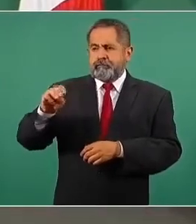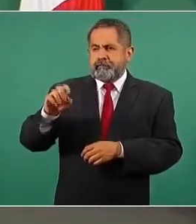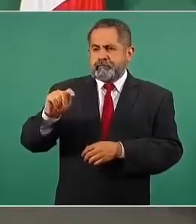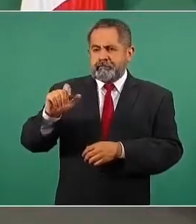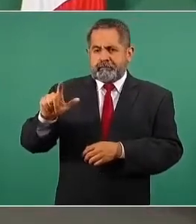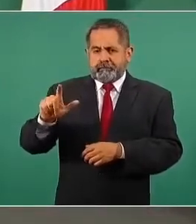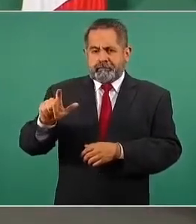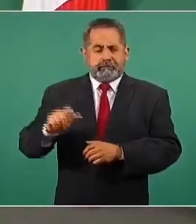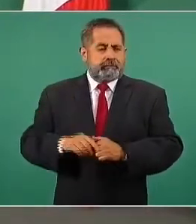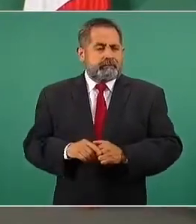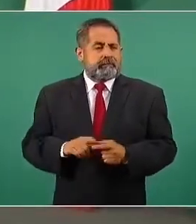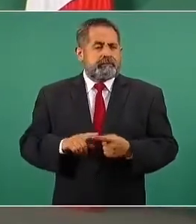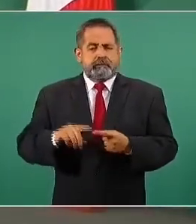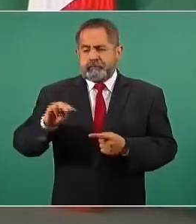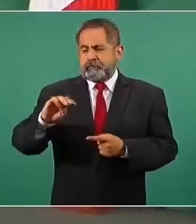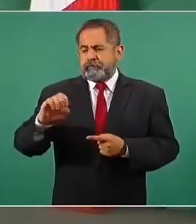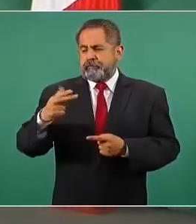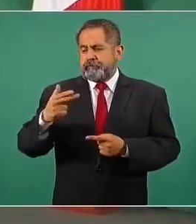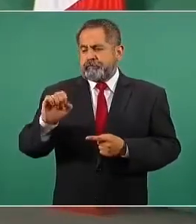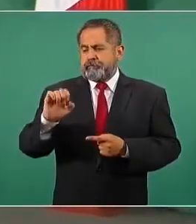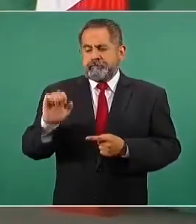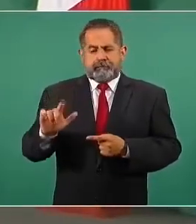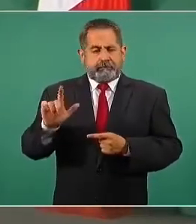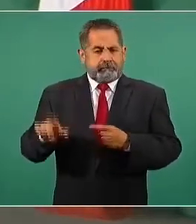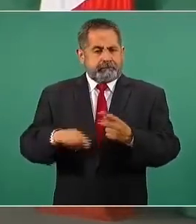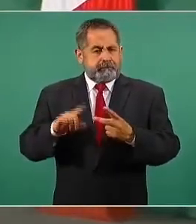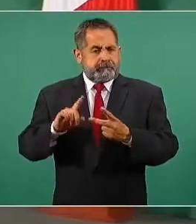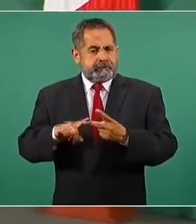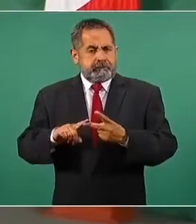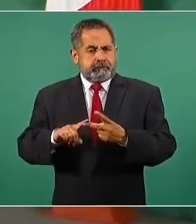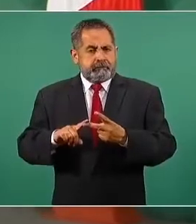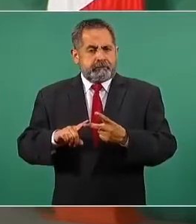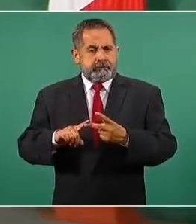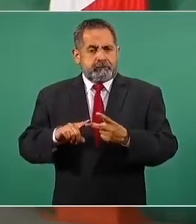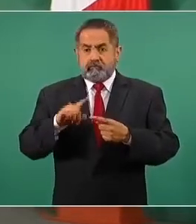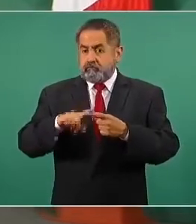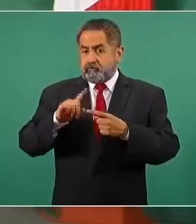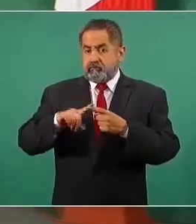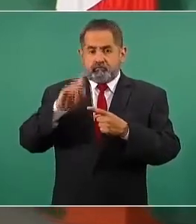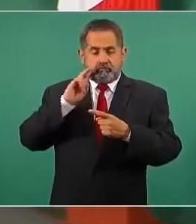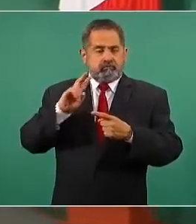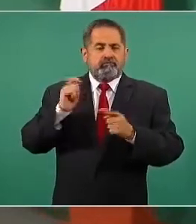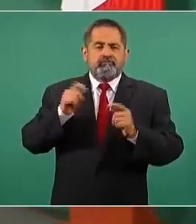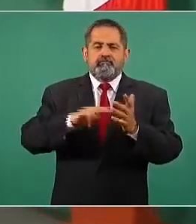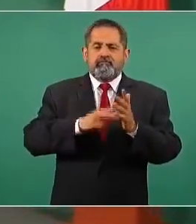Michelle Cautulec, ingeniera en audio,